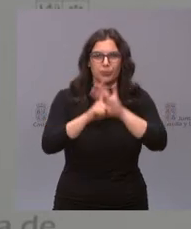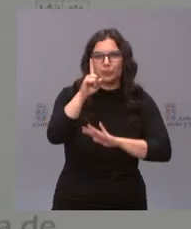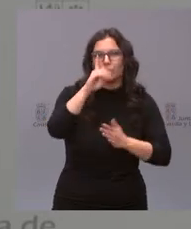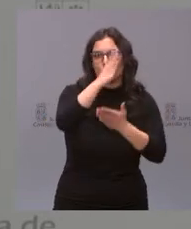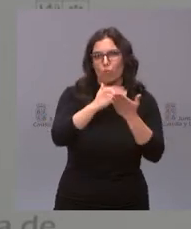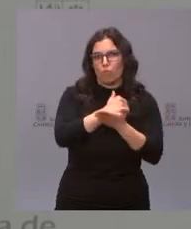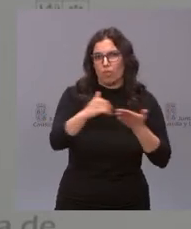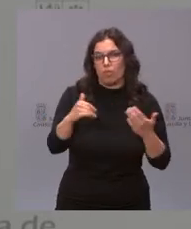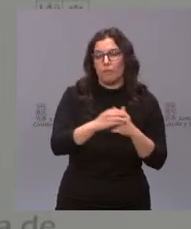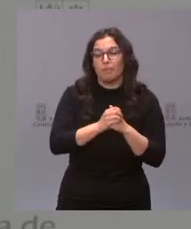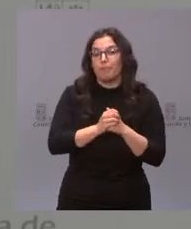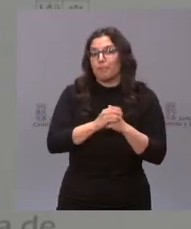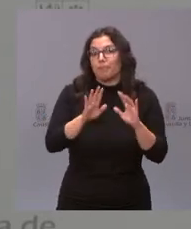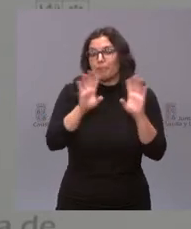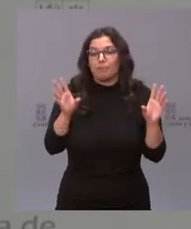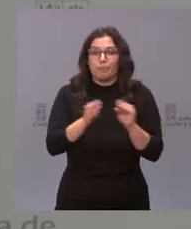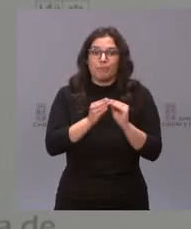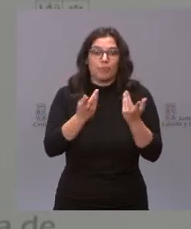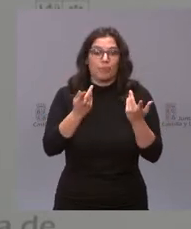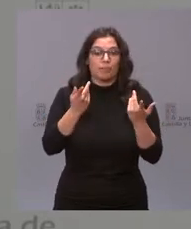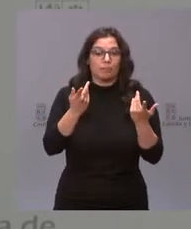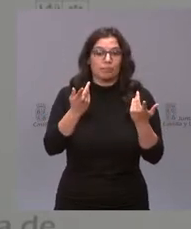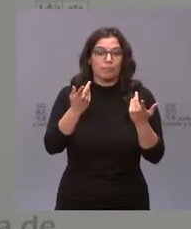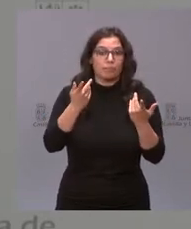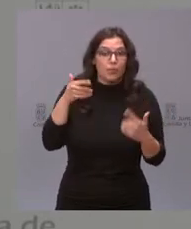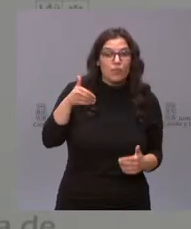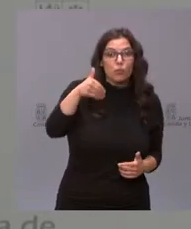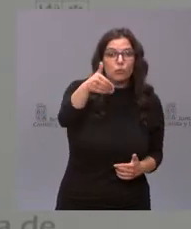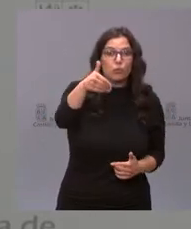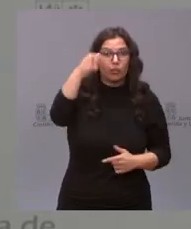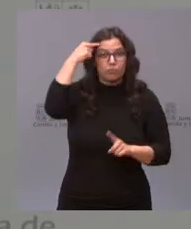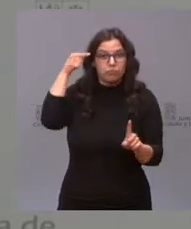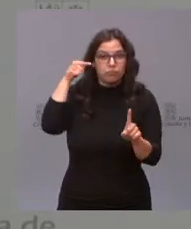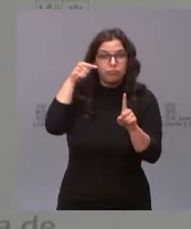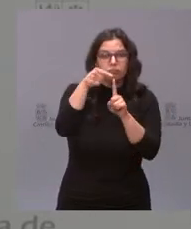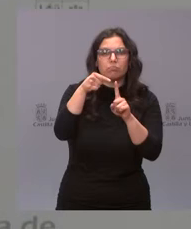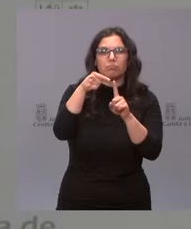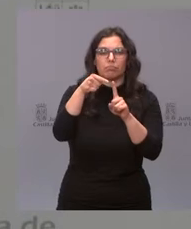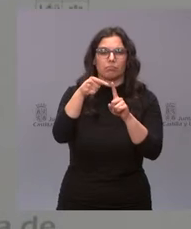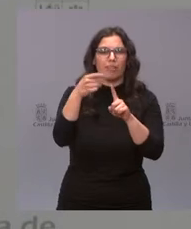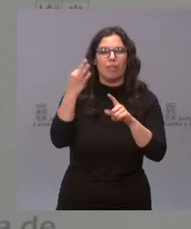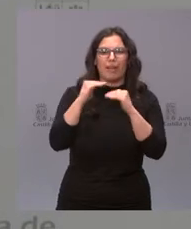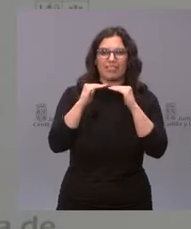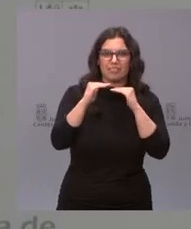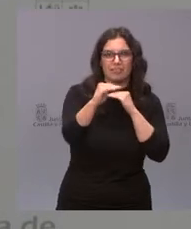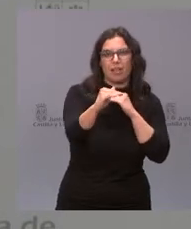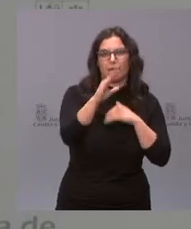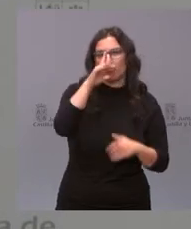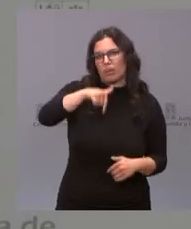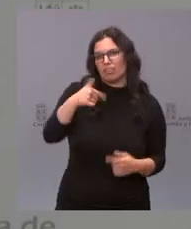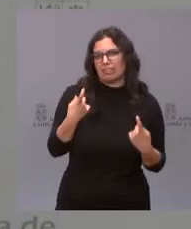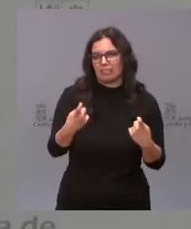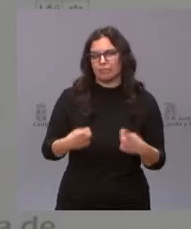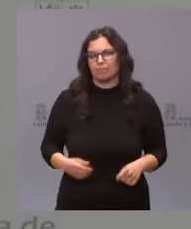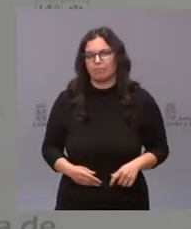y, en definitiva, perseguir ese futuro estable que necesitamos en nuestra